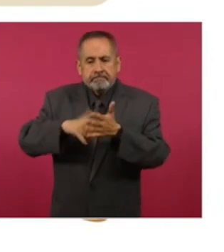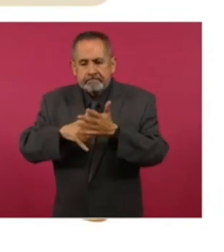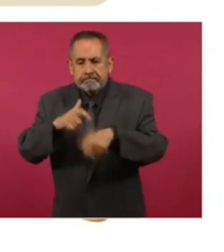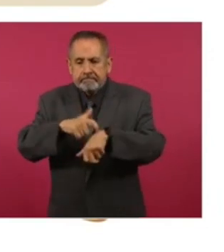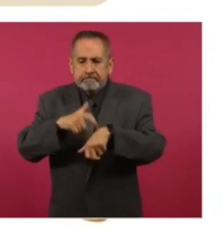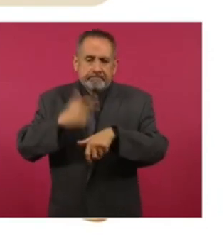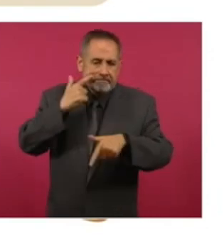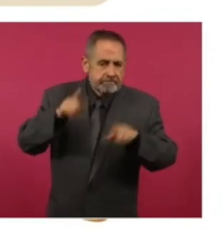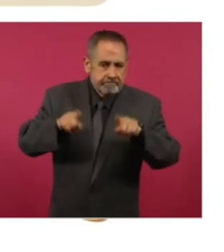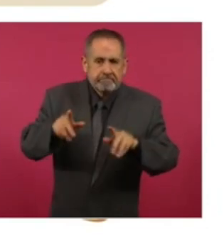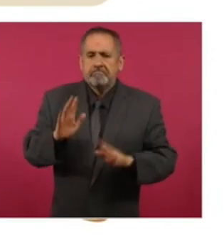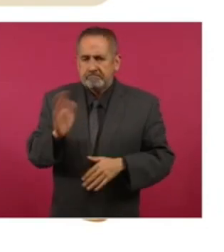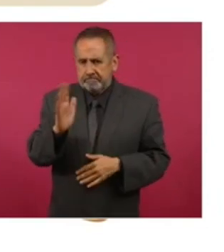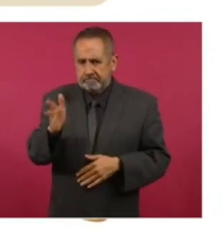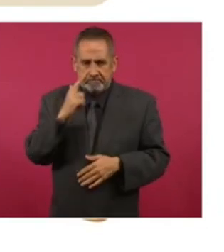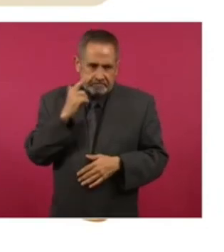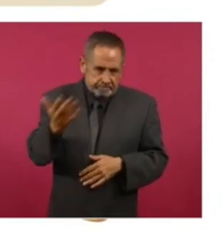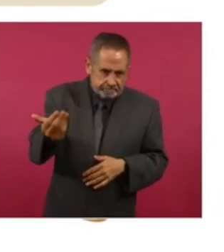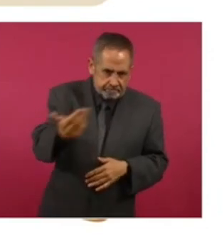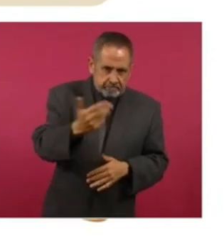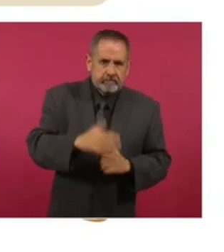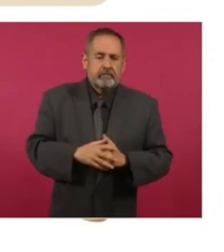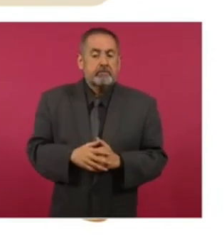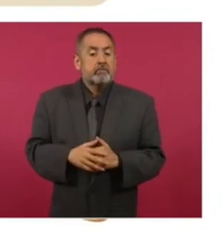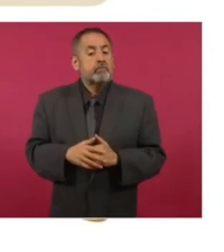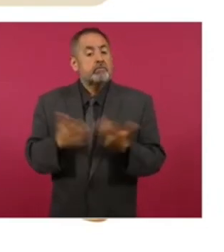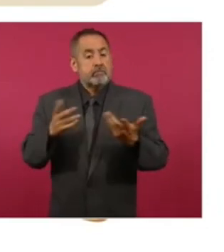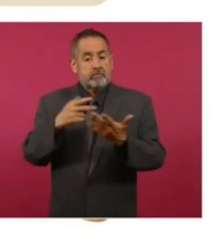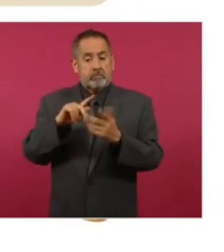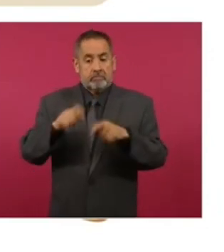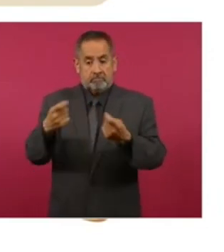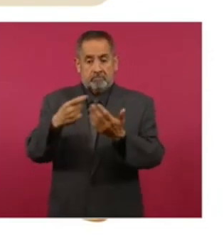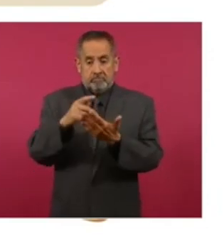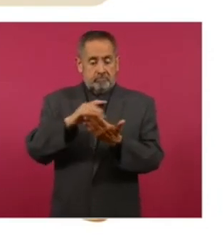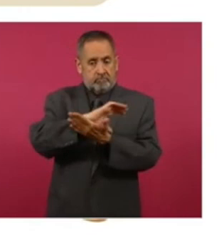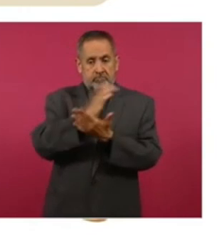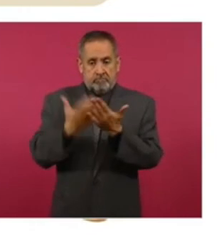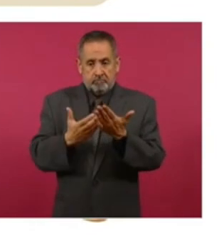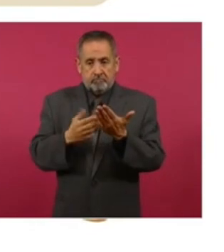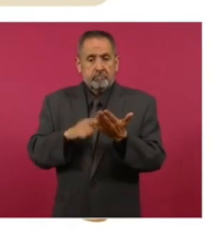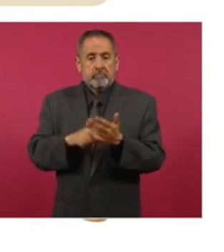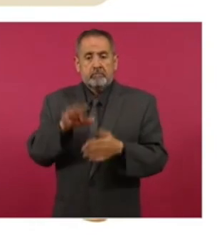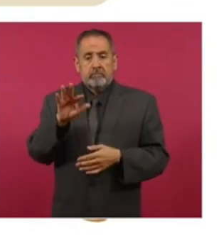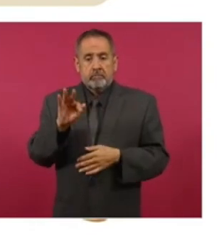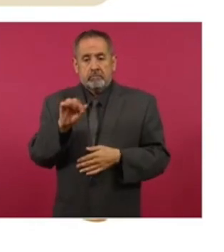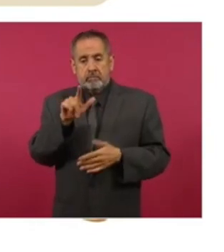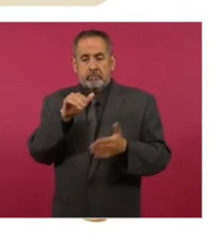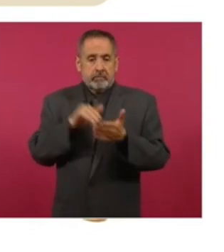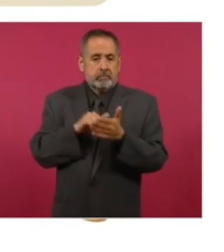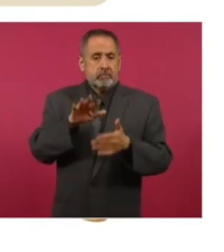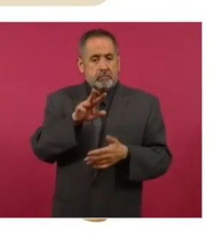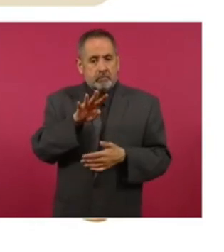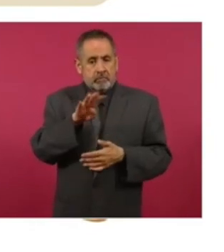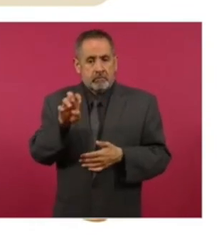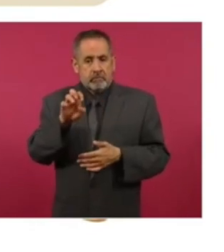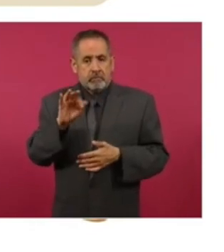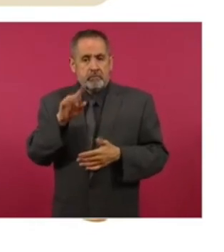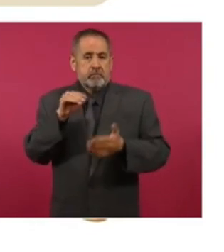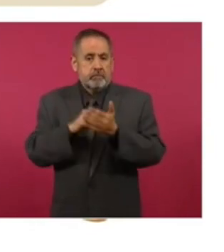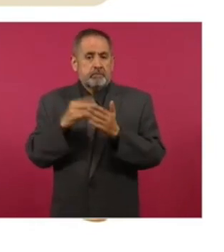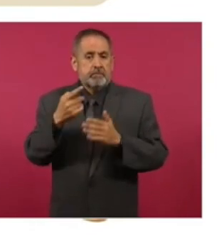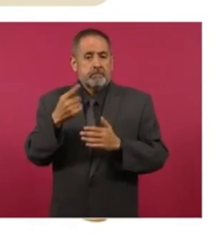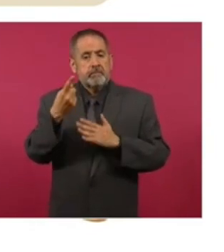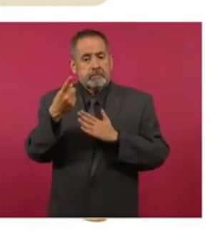ofrecen. El planteamiento de estos contratos establece 47 mil 441 mil